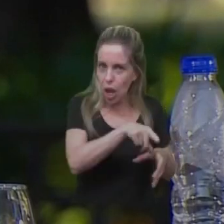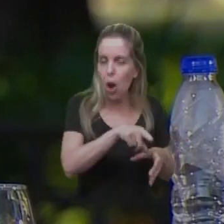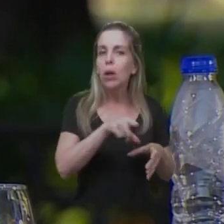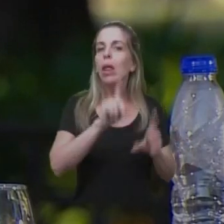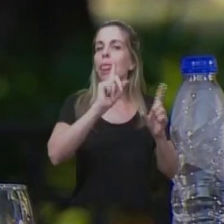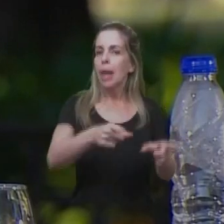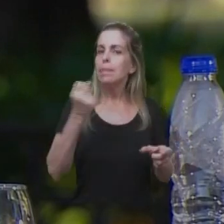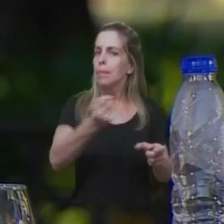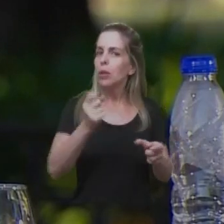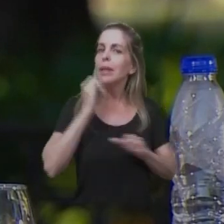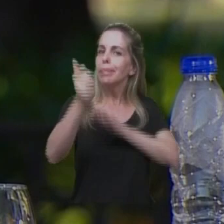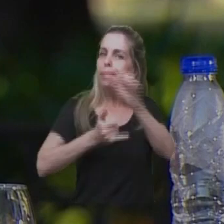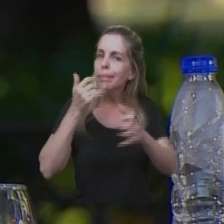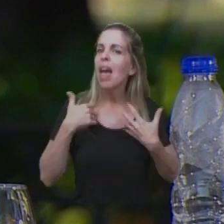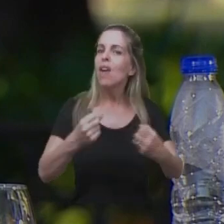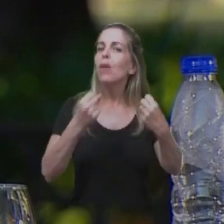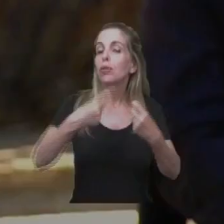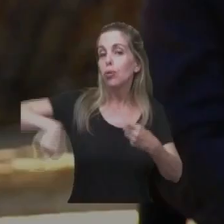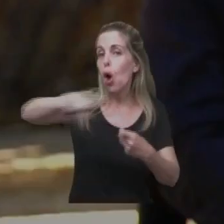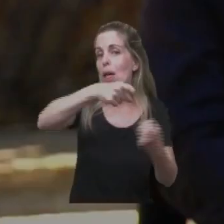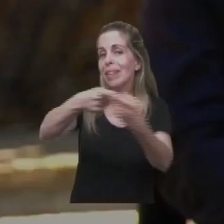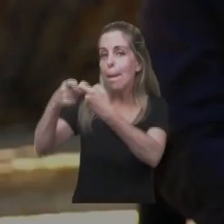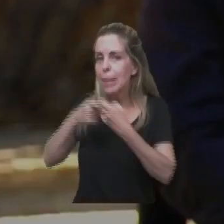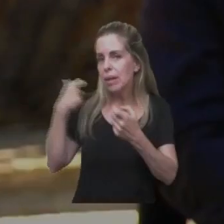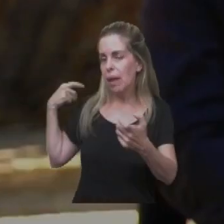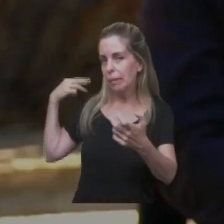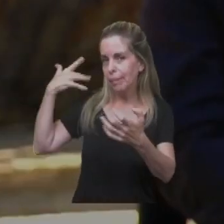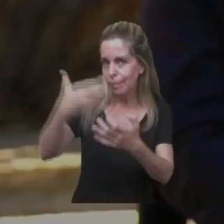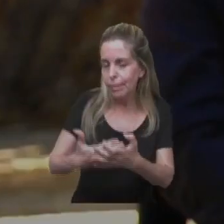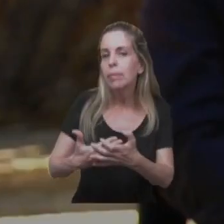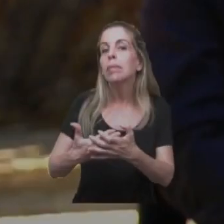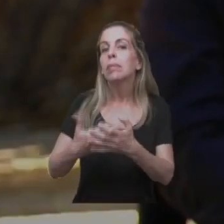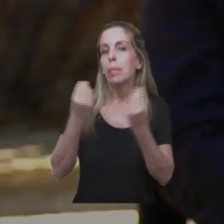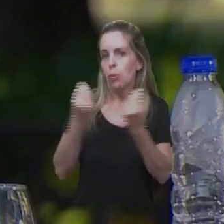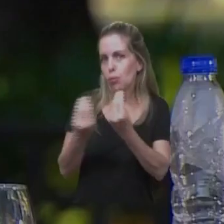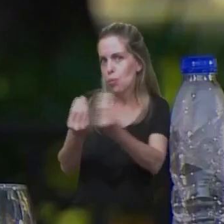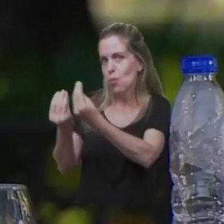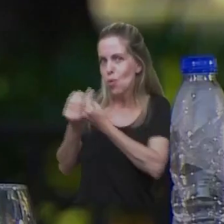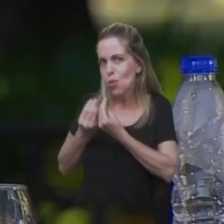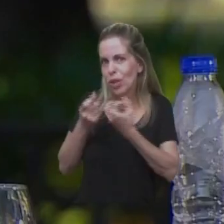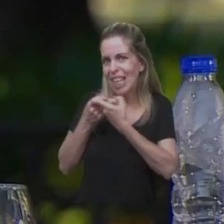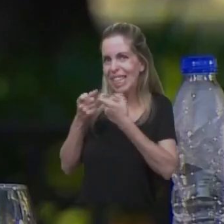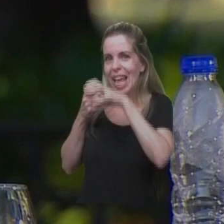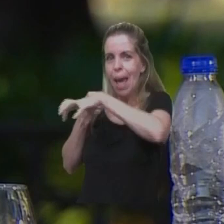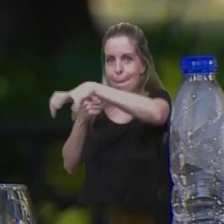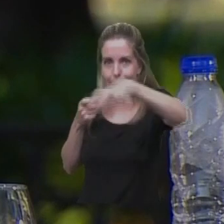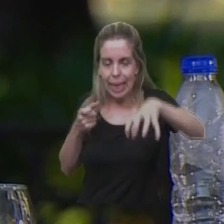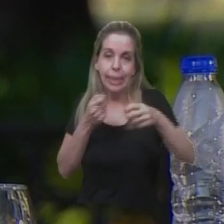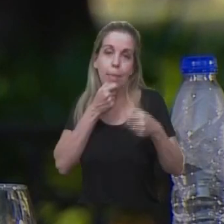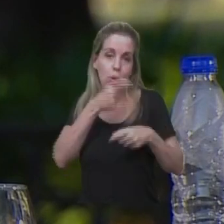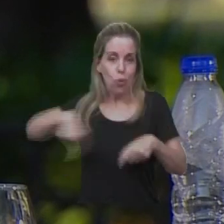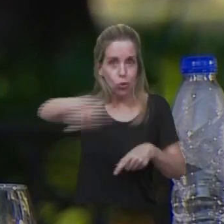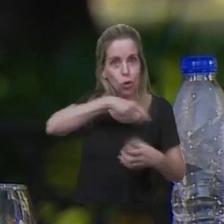esfuerzo que venimos haciendo tanto las empresas, que son varias, y nosotros por ejemplo desde Unilever